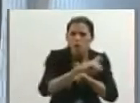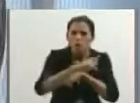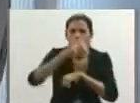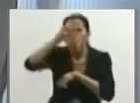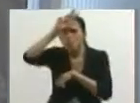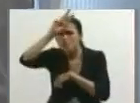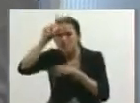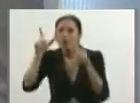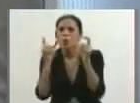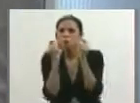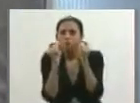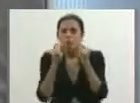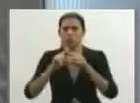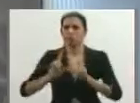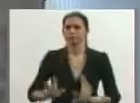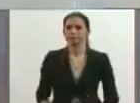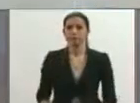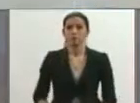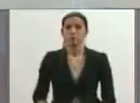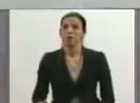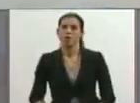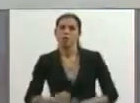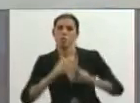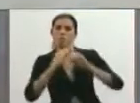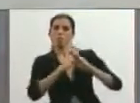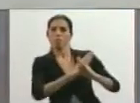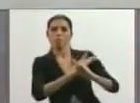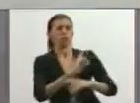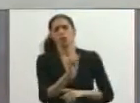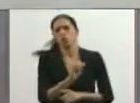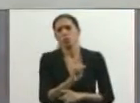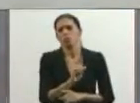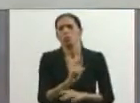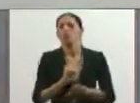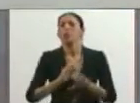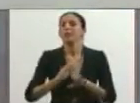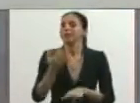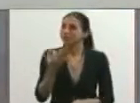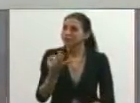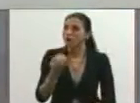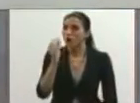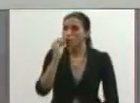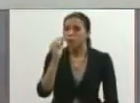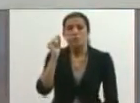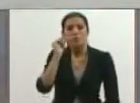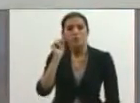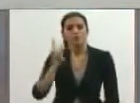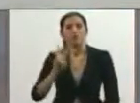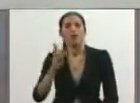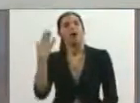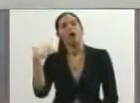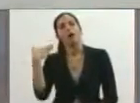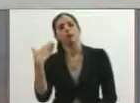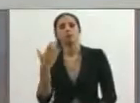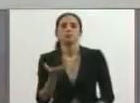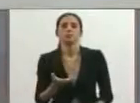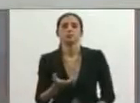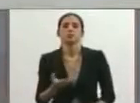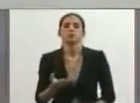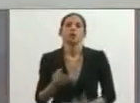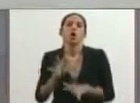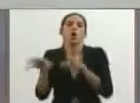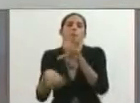estigmatizando a las panaderías. Pero si algo es cierto es que el venezolano, como usuario, antiguamente llamado consumidor,